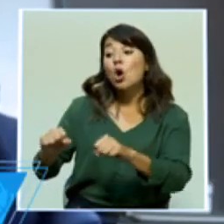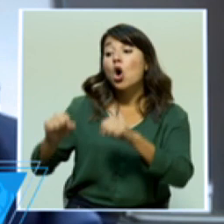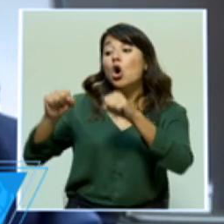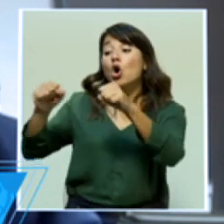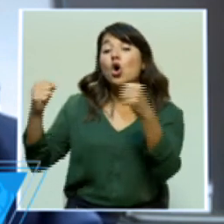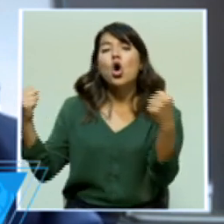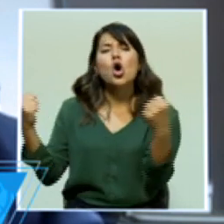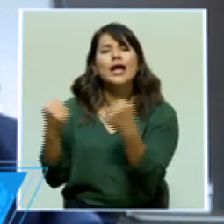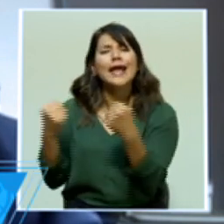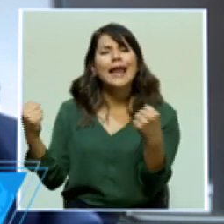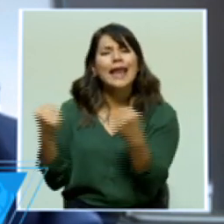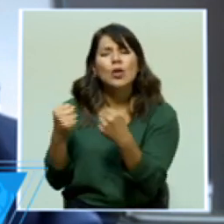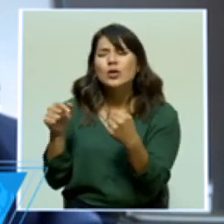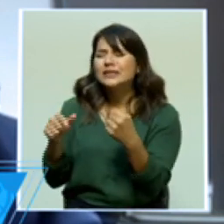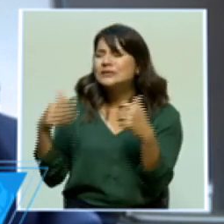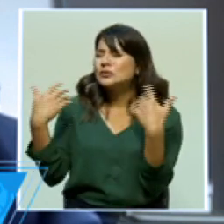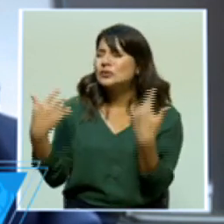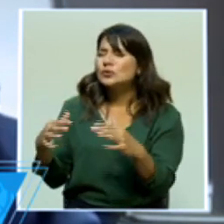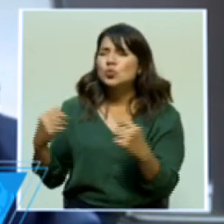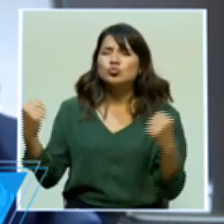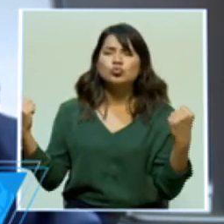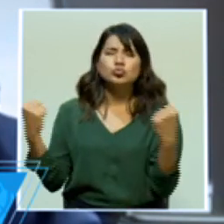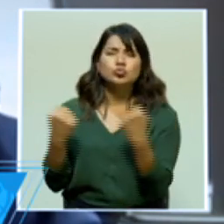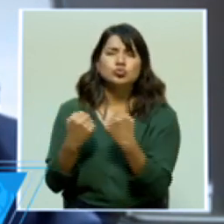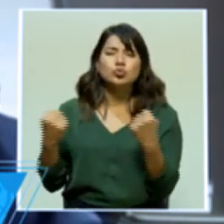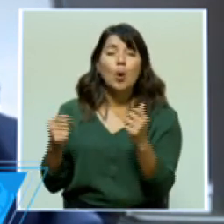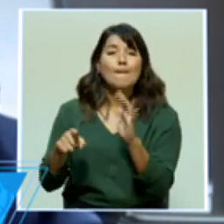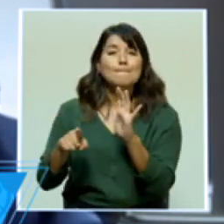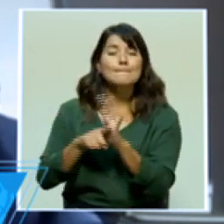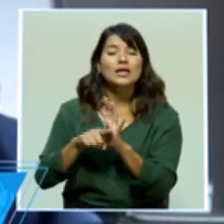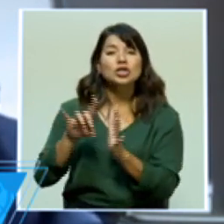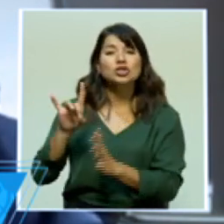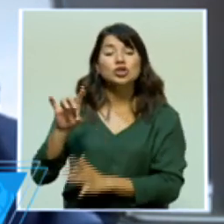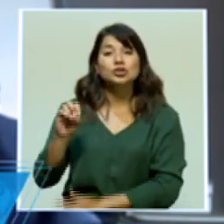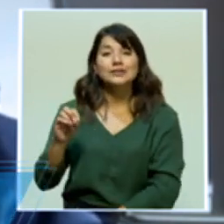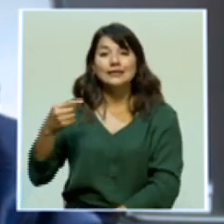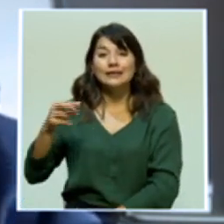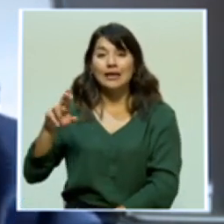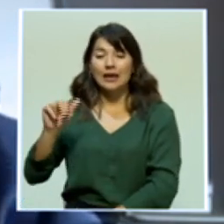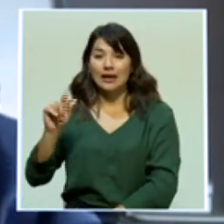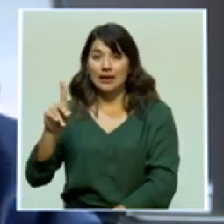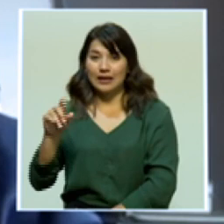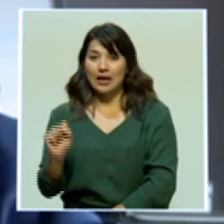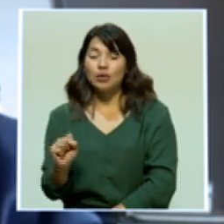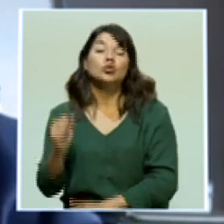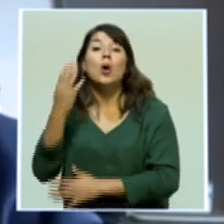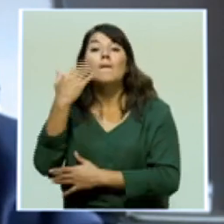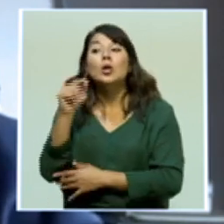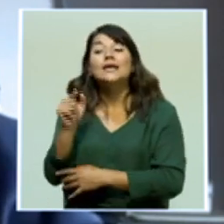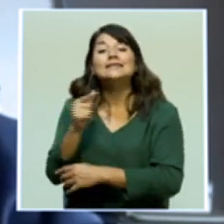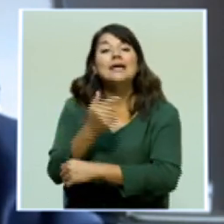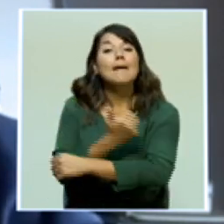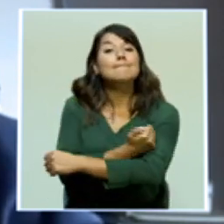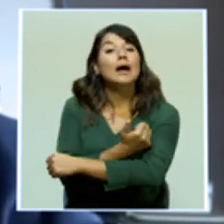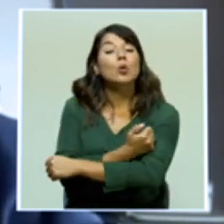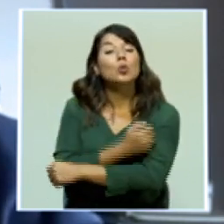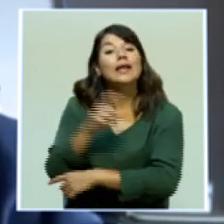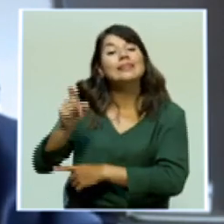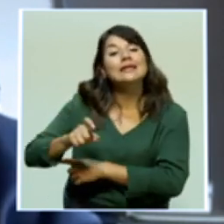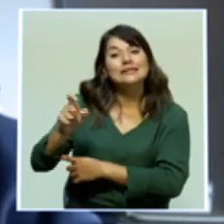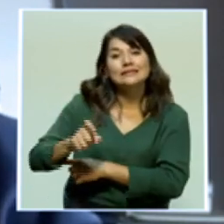congeladores de muy baja temperatura, de menos 80 grados, porque estas vacunas requieren estar